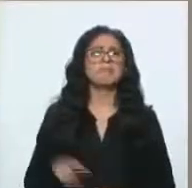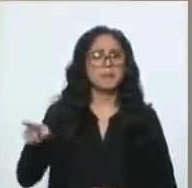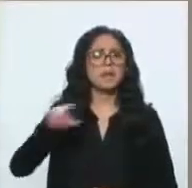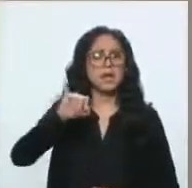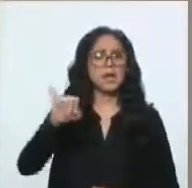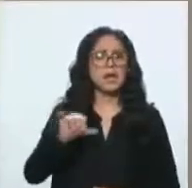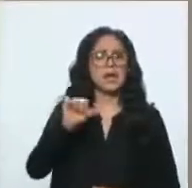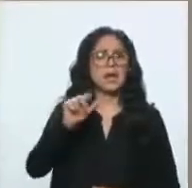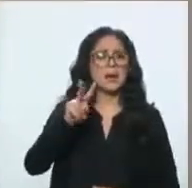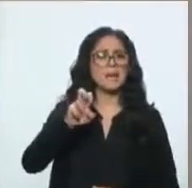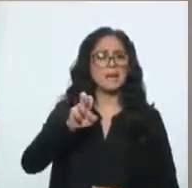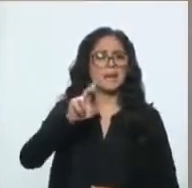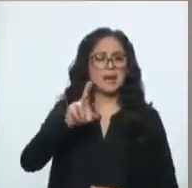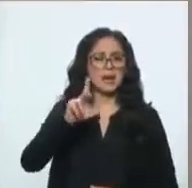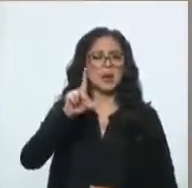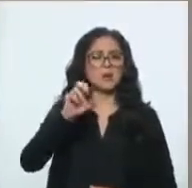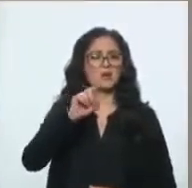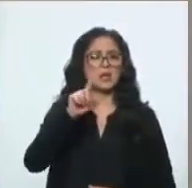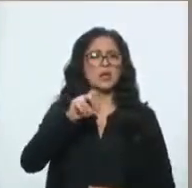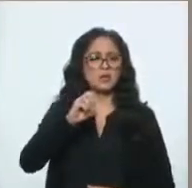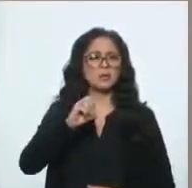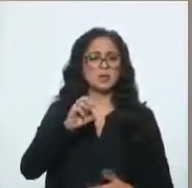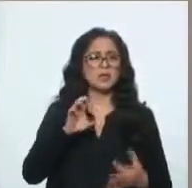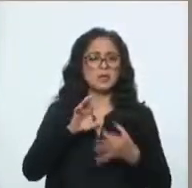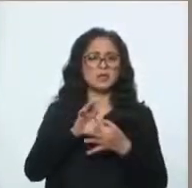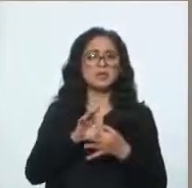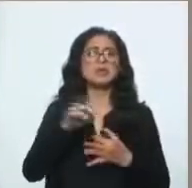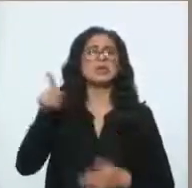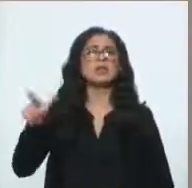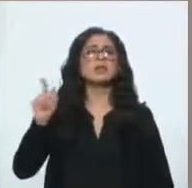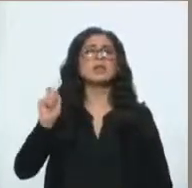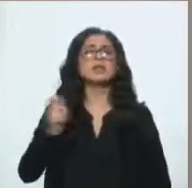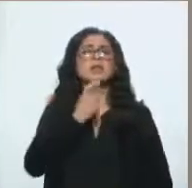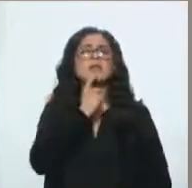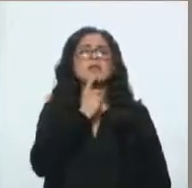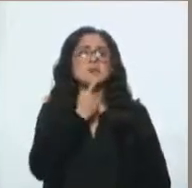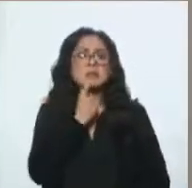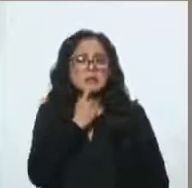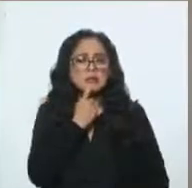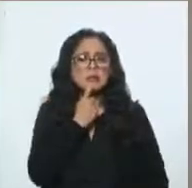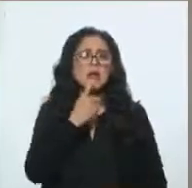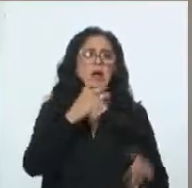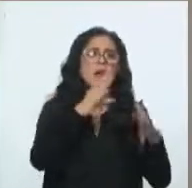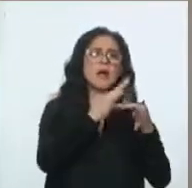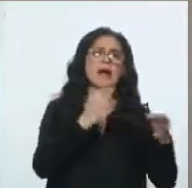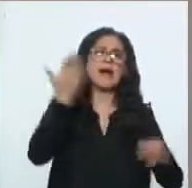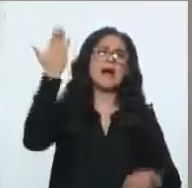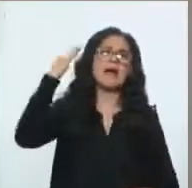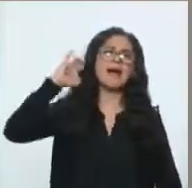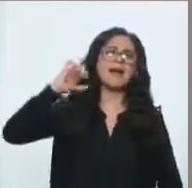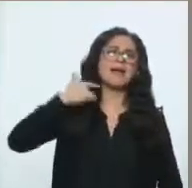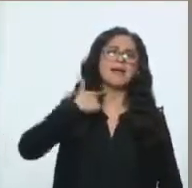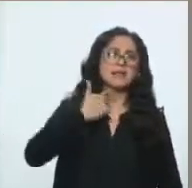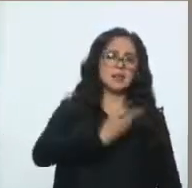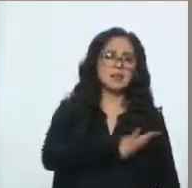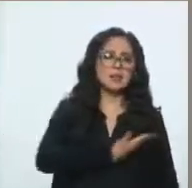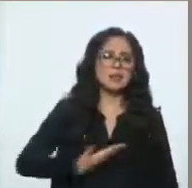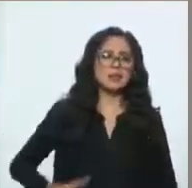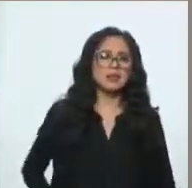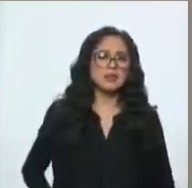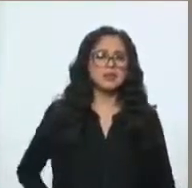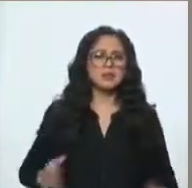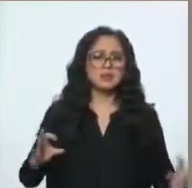fragmento donde López Obrador citaba a un expresidente del pasado y este expresidente decía que